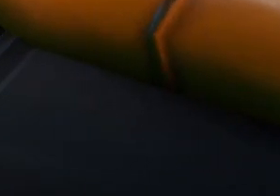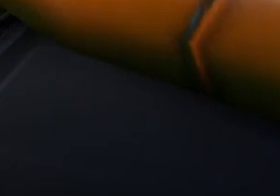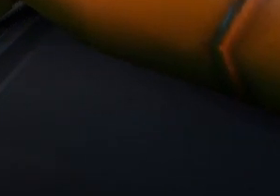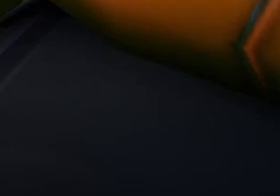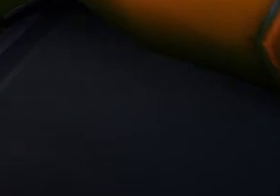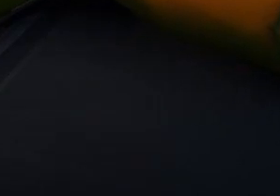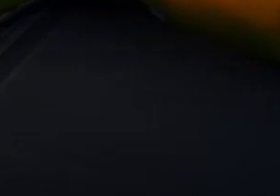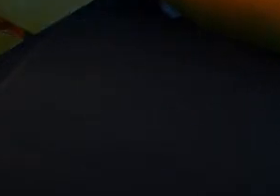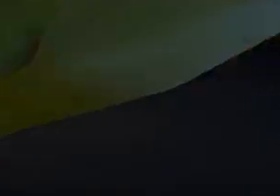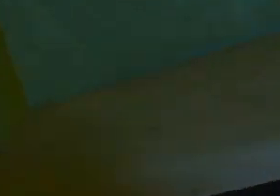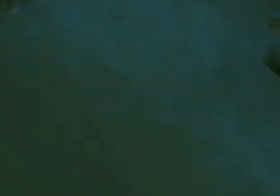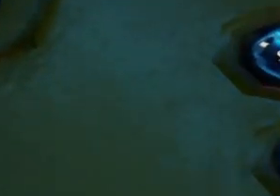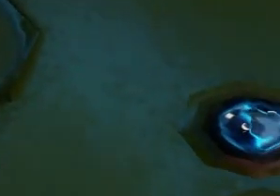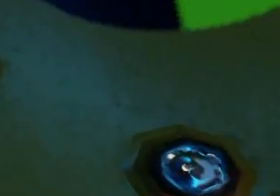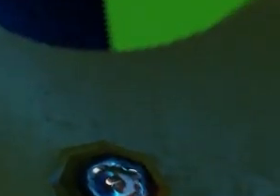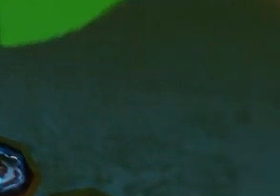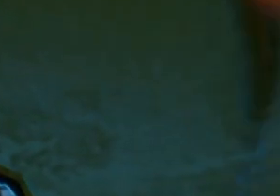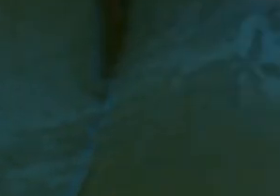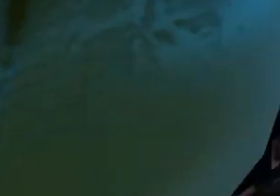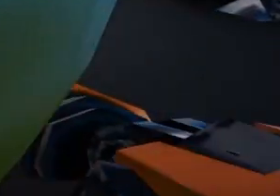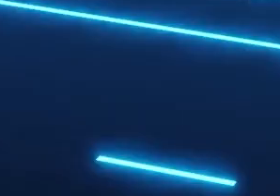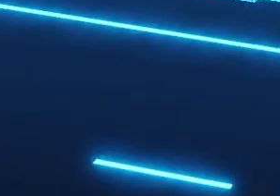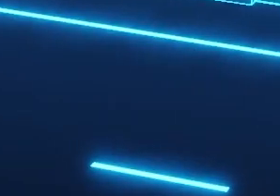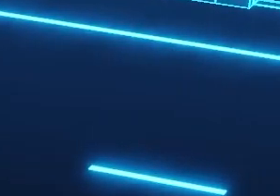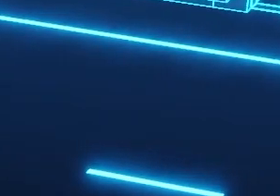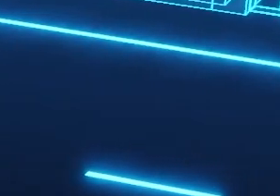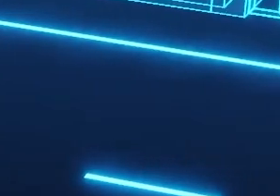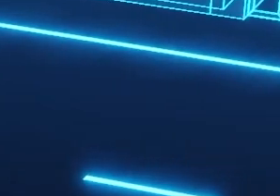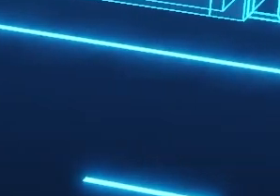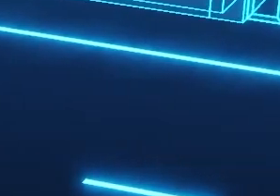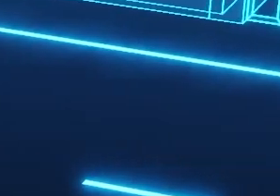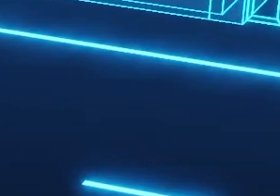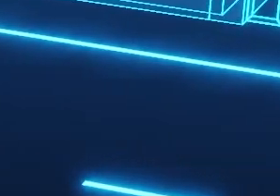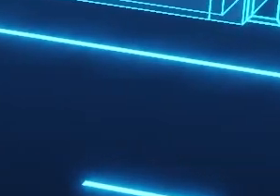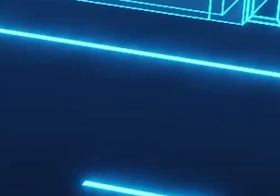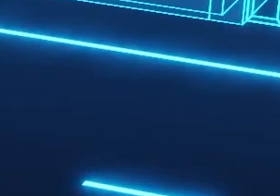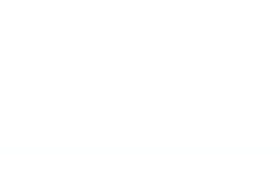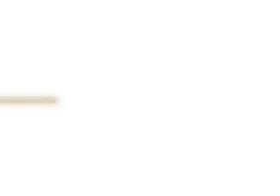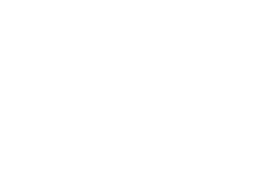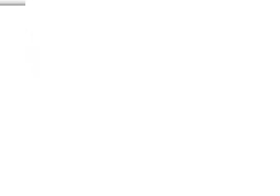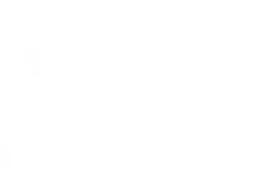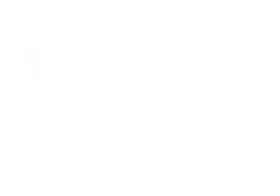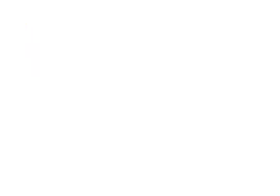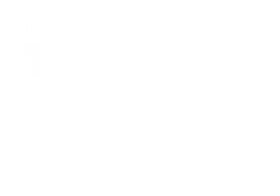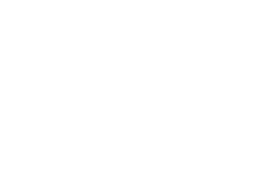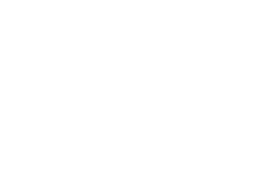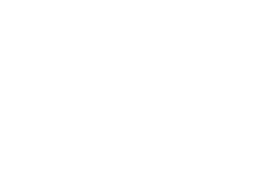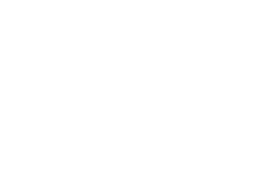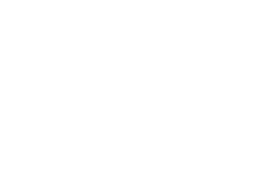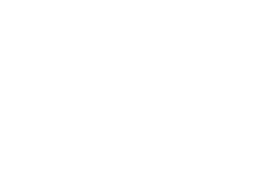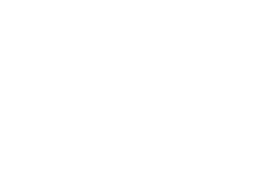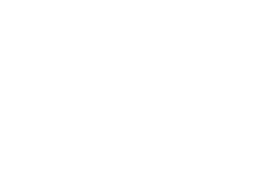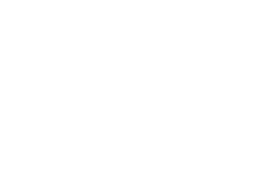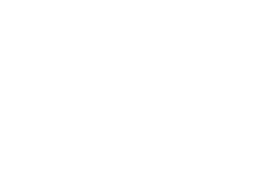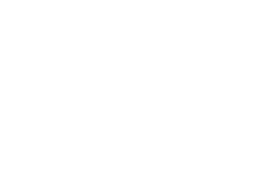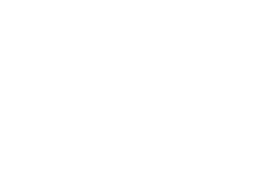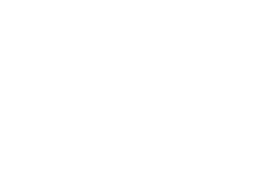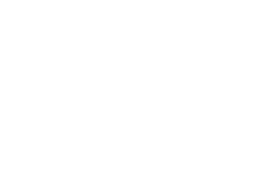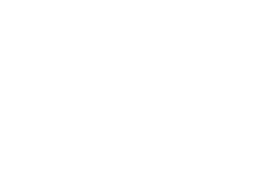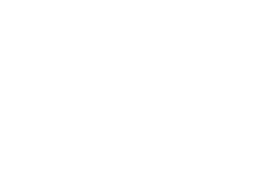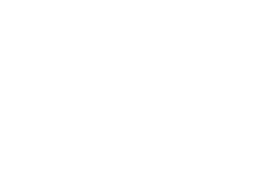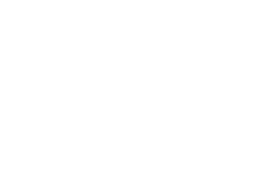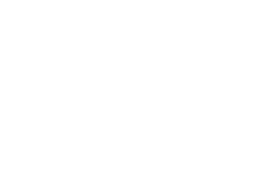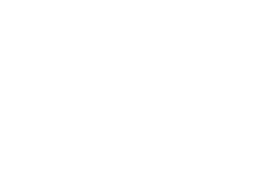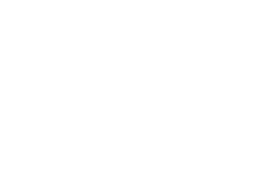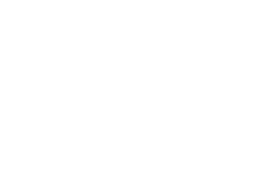desplazarse hacia adelante, chocando con las partes internas del carro. Ahora comprendes por qué la velocidad mata. Cuanto más rápido manejas, más rápido te matas.